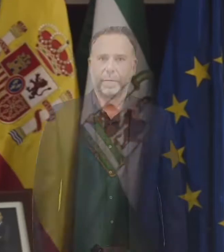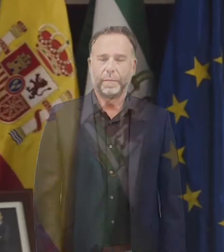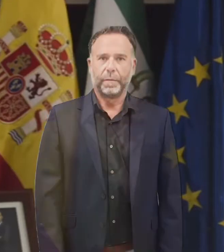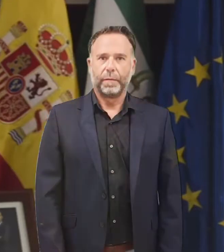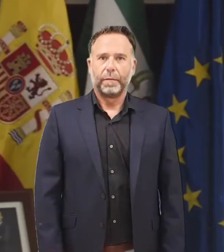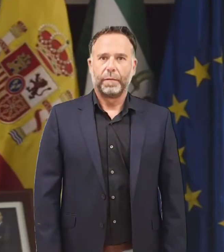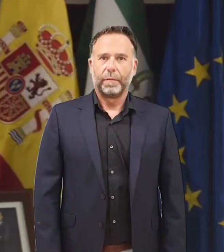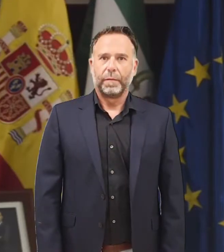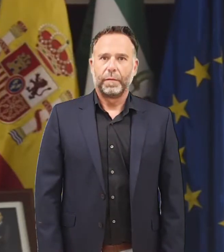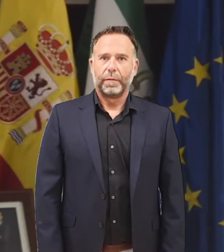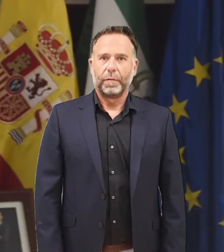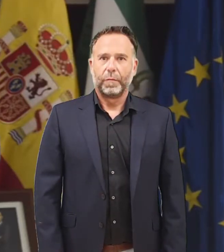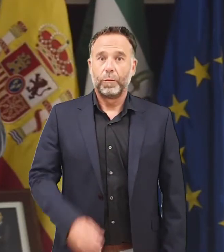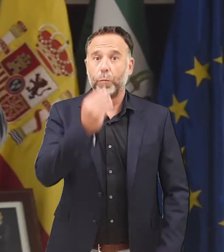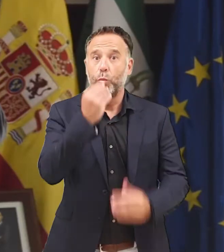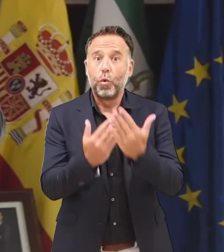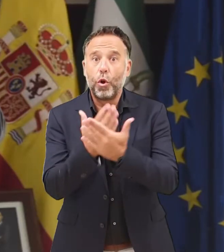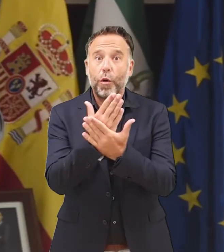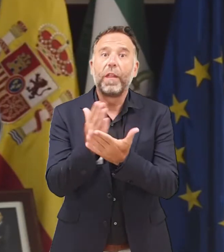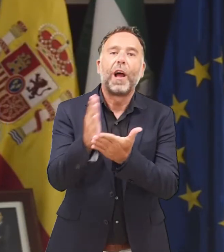Buenos días a todos y a todas.